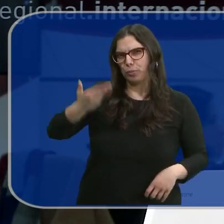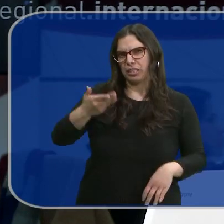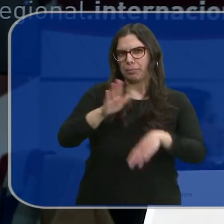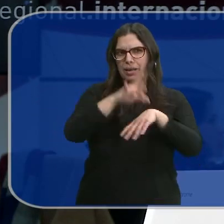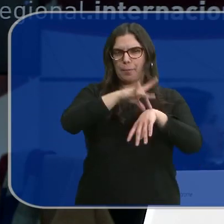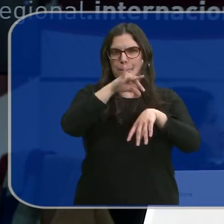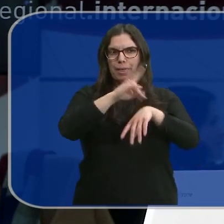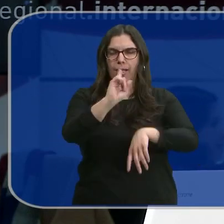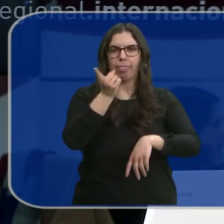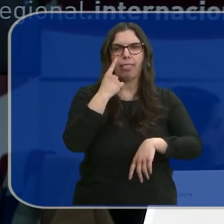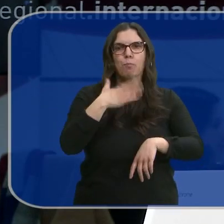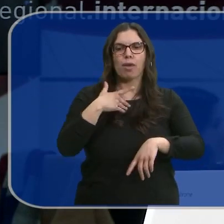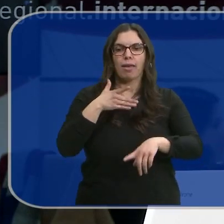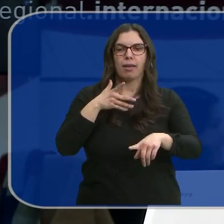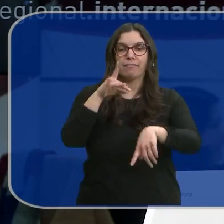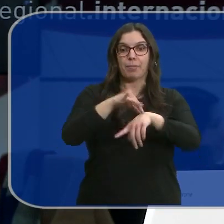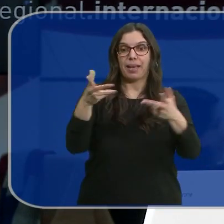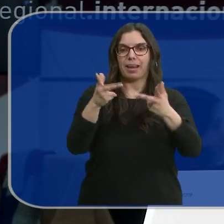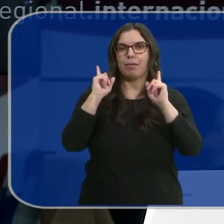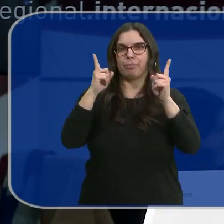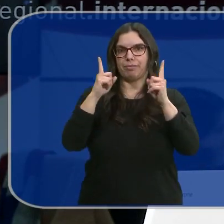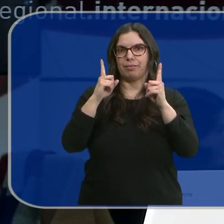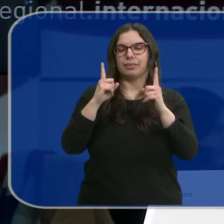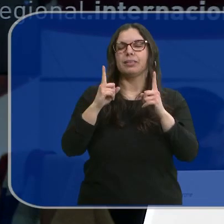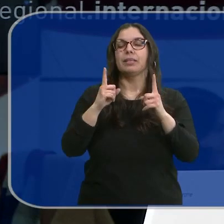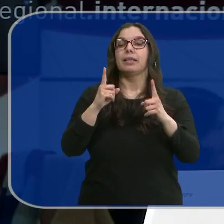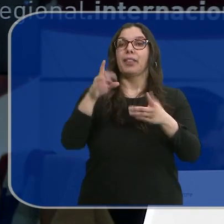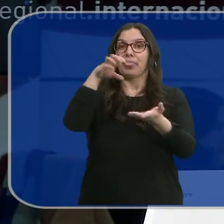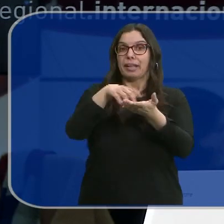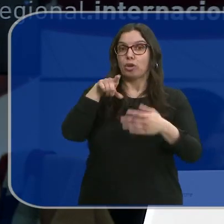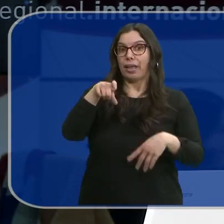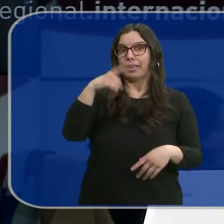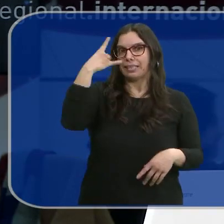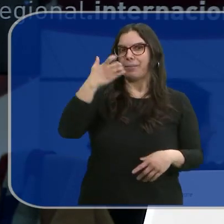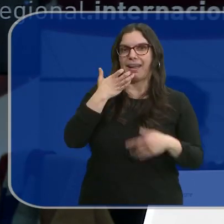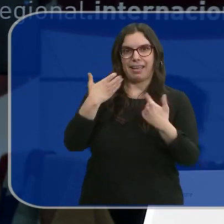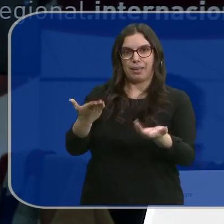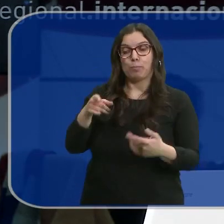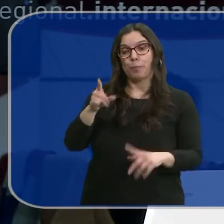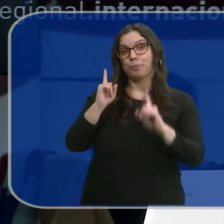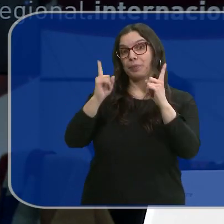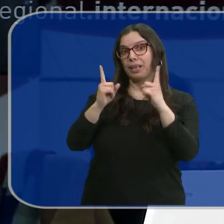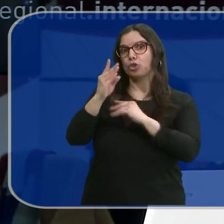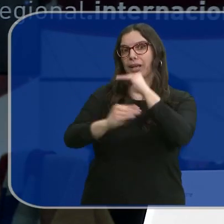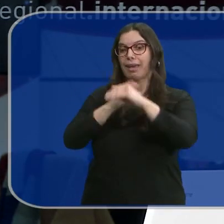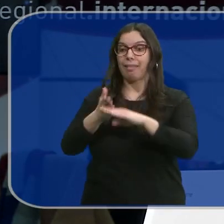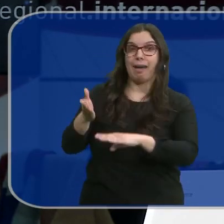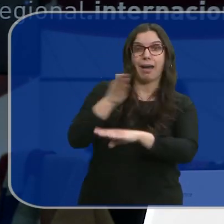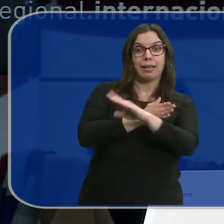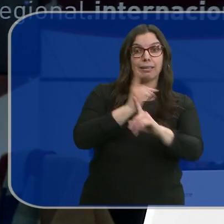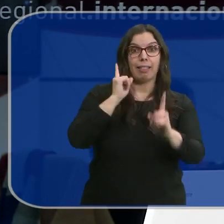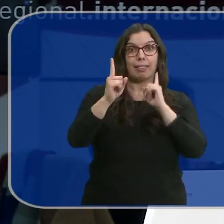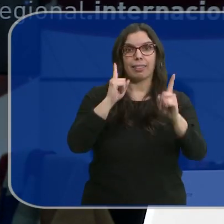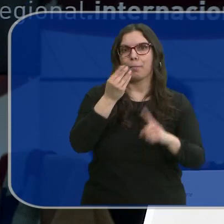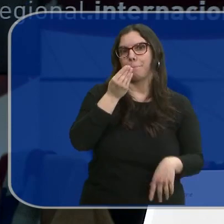los médicos que puede servir para prevenir enfermedades graves. El centro del cáncer de Salamanca es todo un ejemplo. En estos casos la anticipación es la